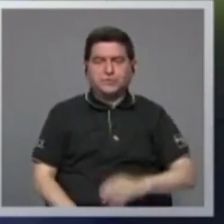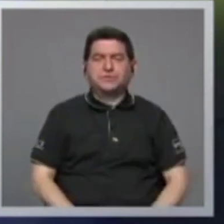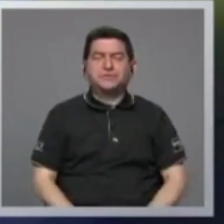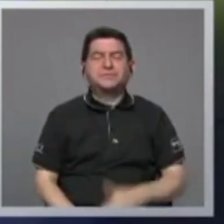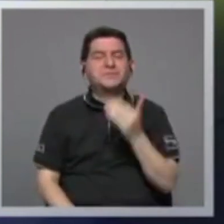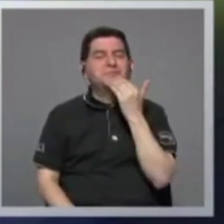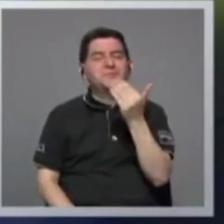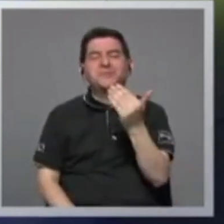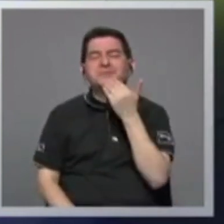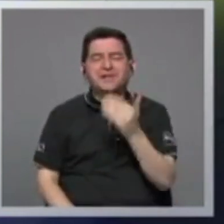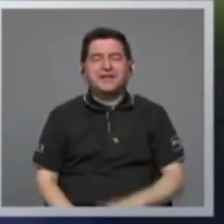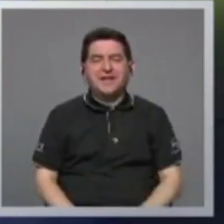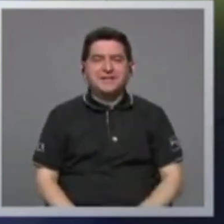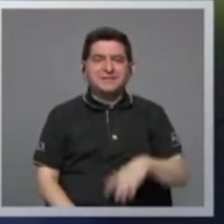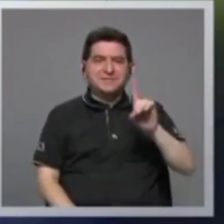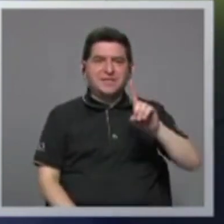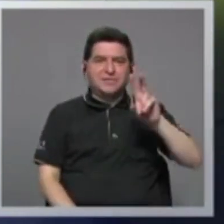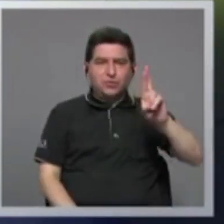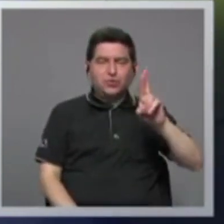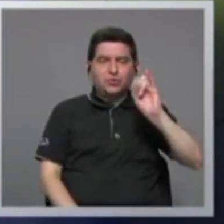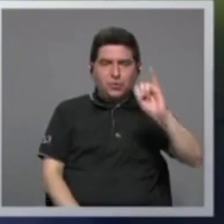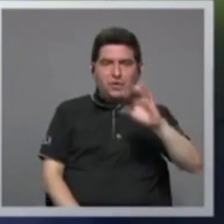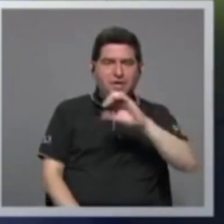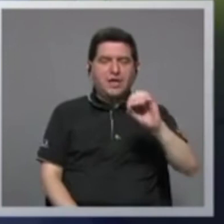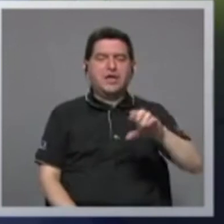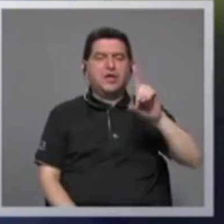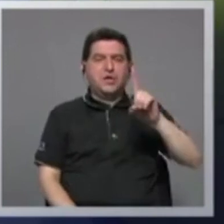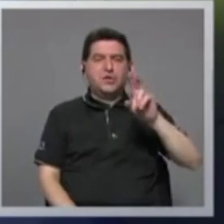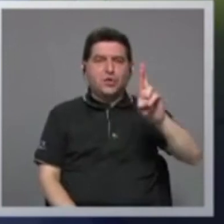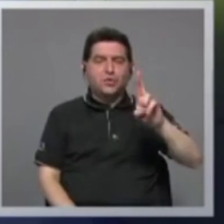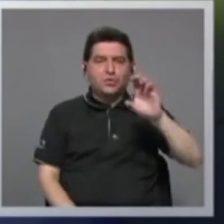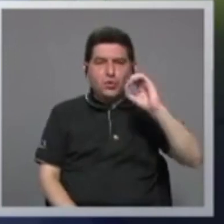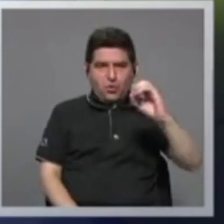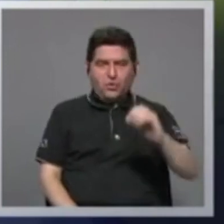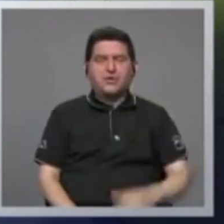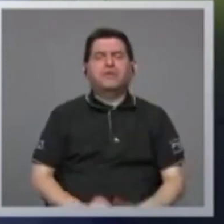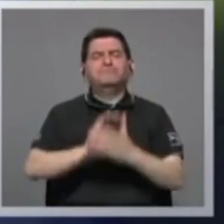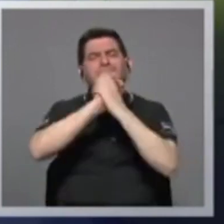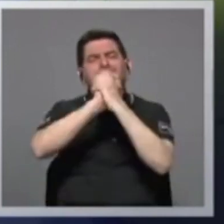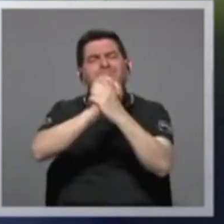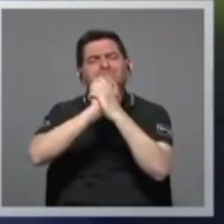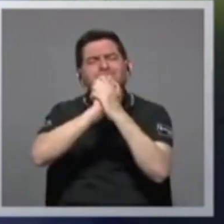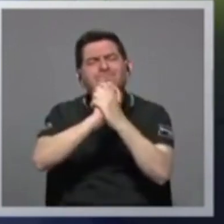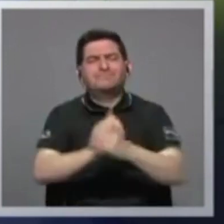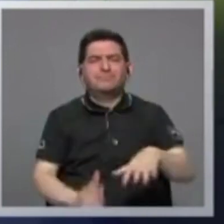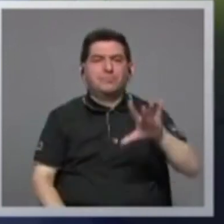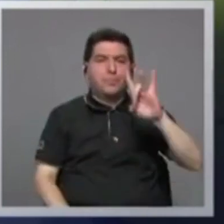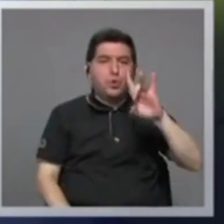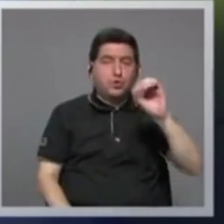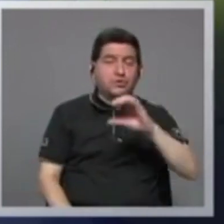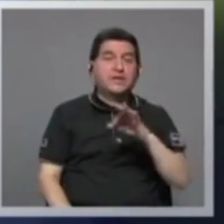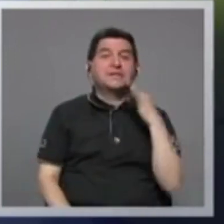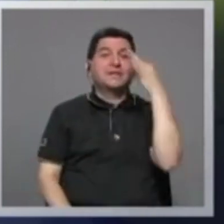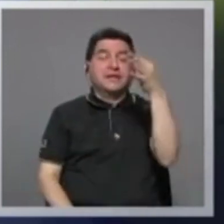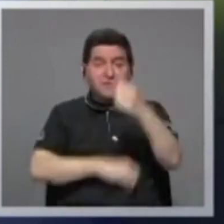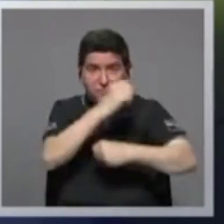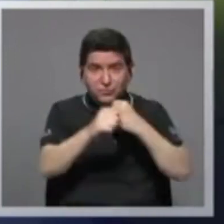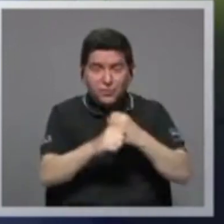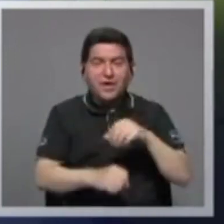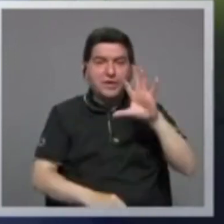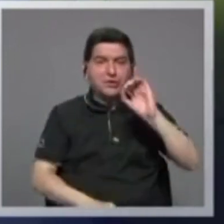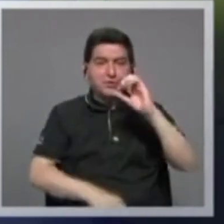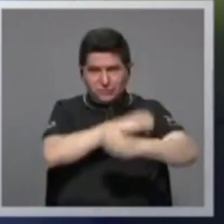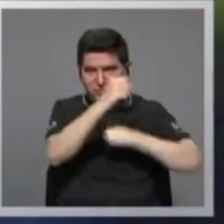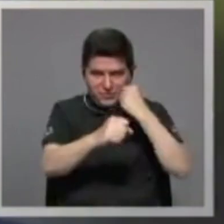Muchas gracias, doctores Ibrahim y Otero, felicitaciones por los 80, y por los futuros 50, y